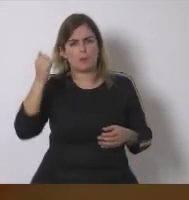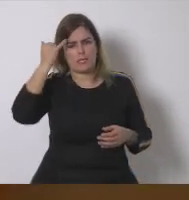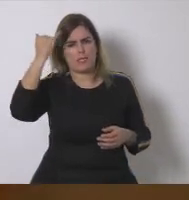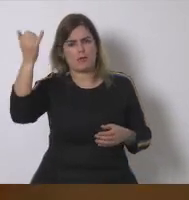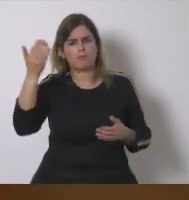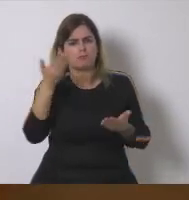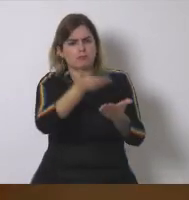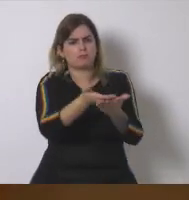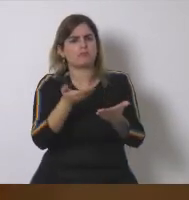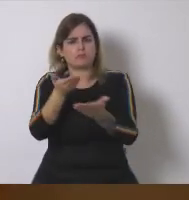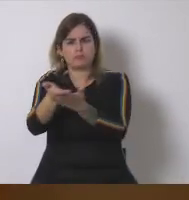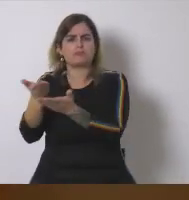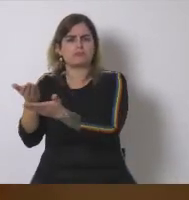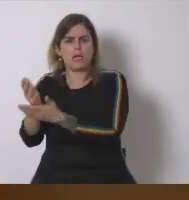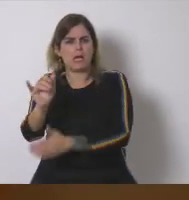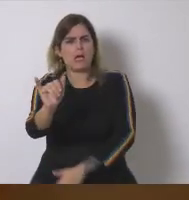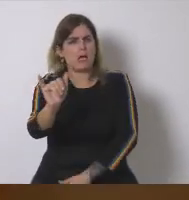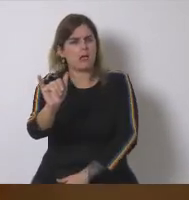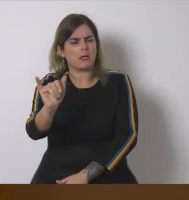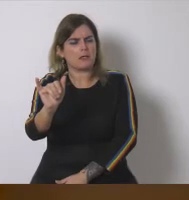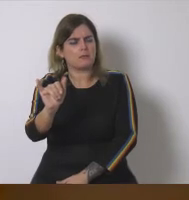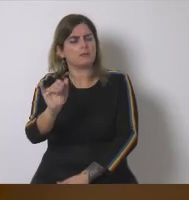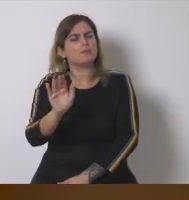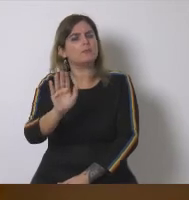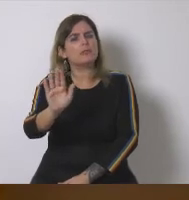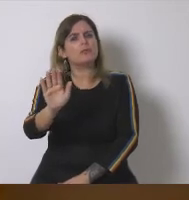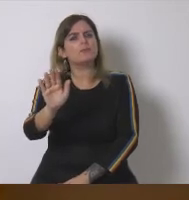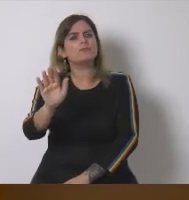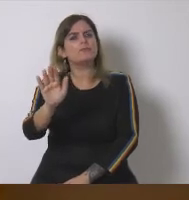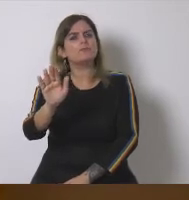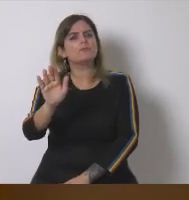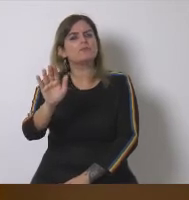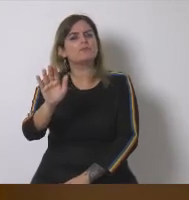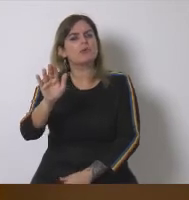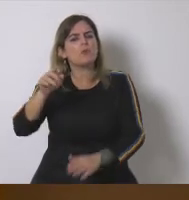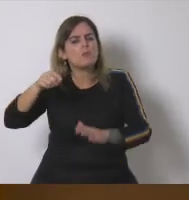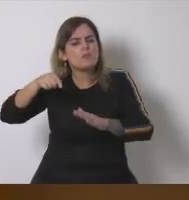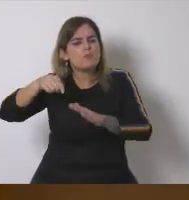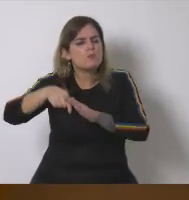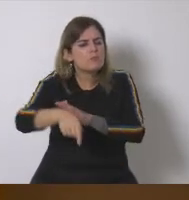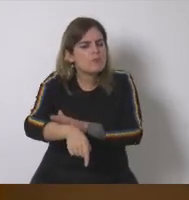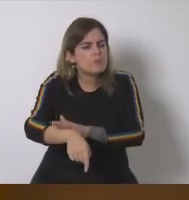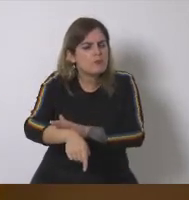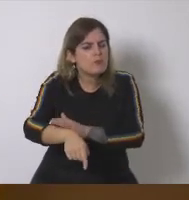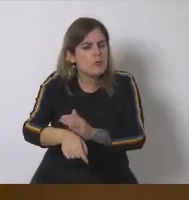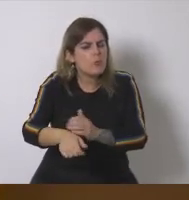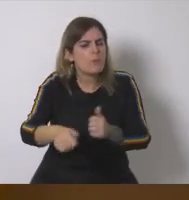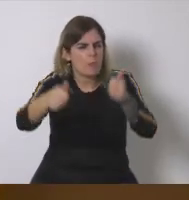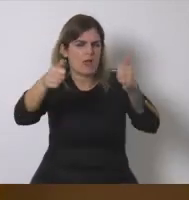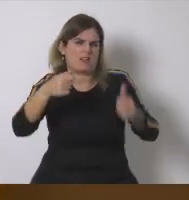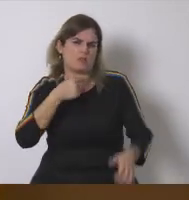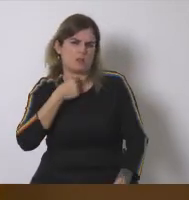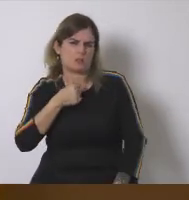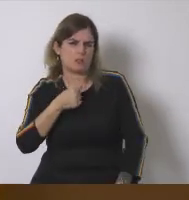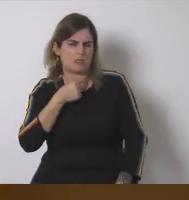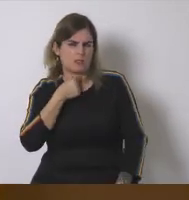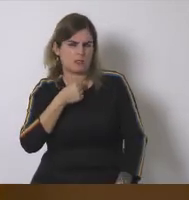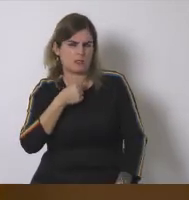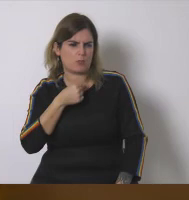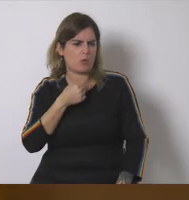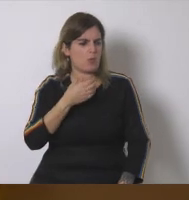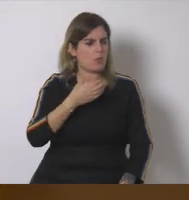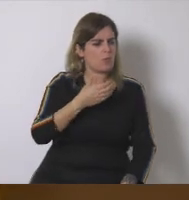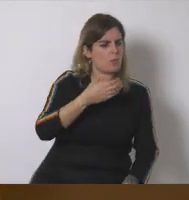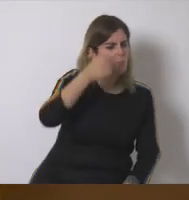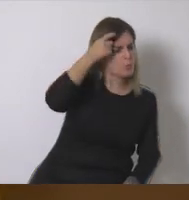que ha habido iniciativas en este sentido desde la cooperativa pero profundizar en la implicación